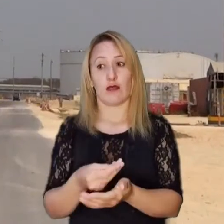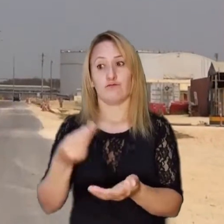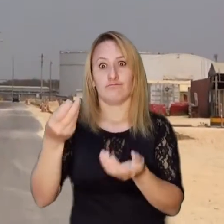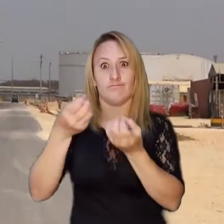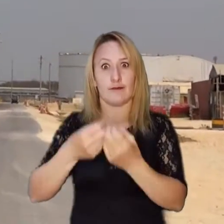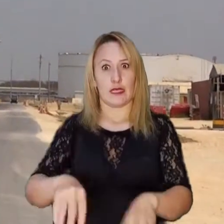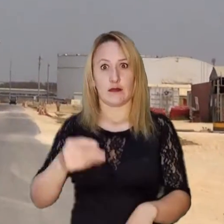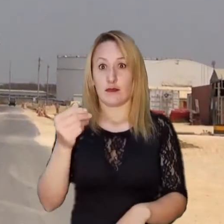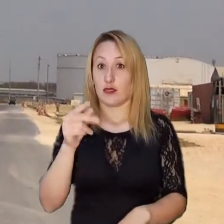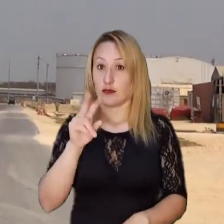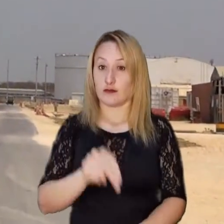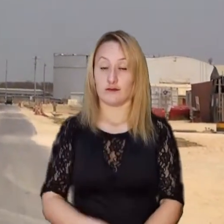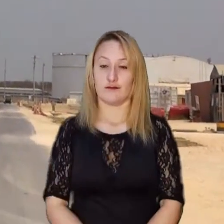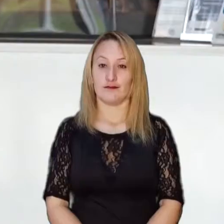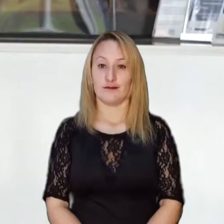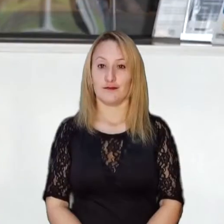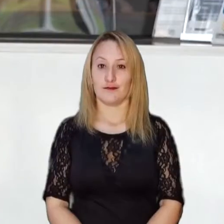país.